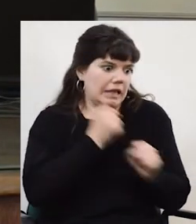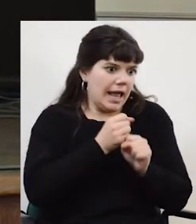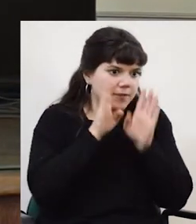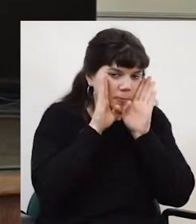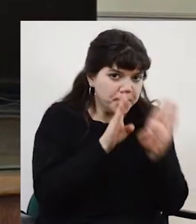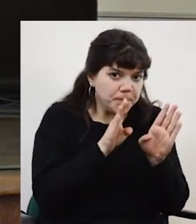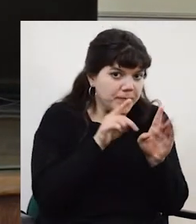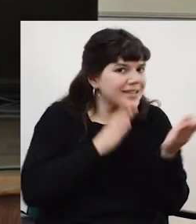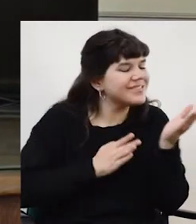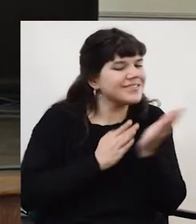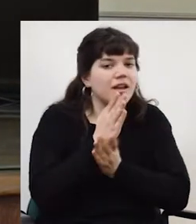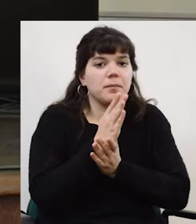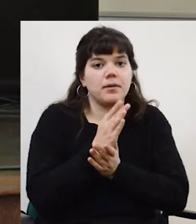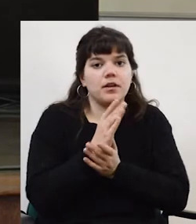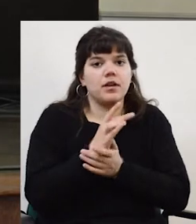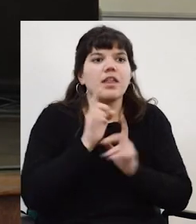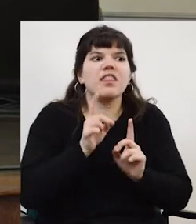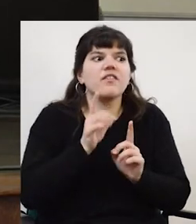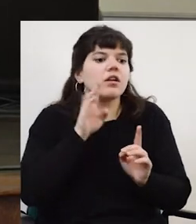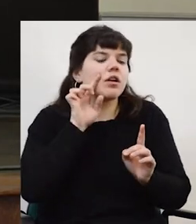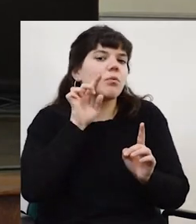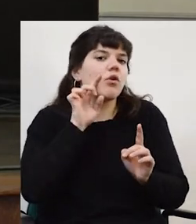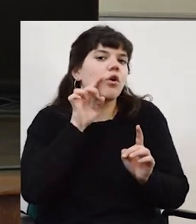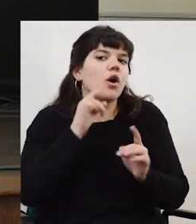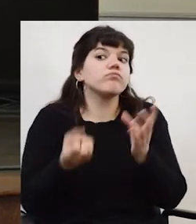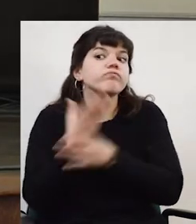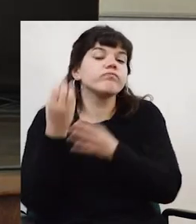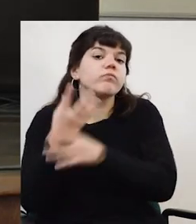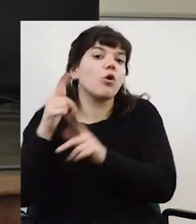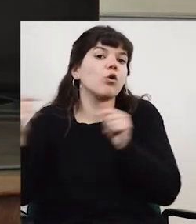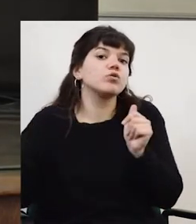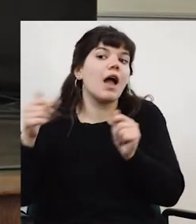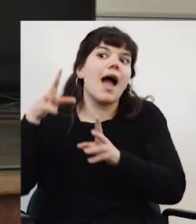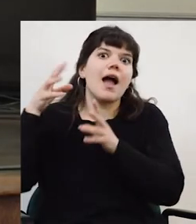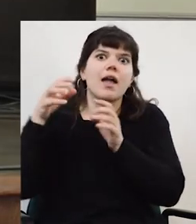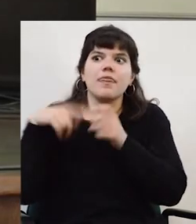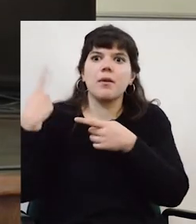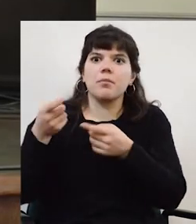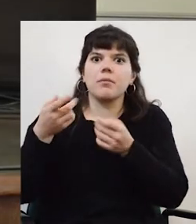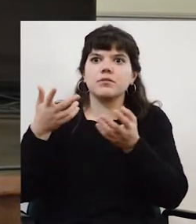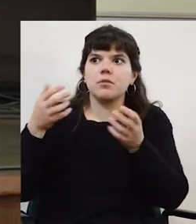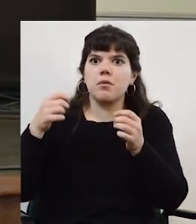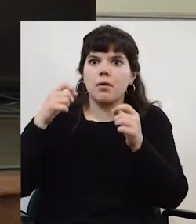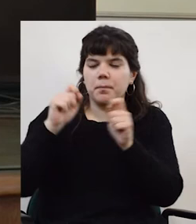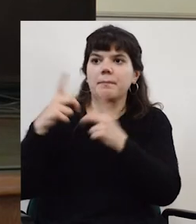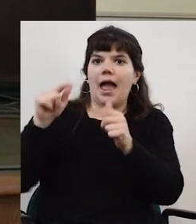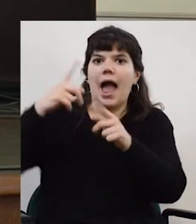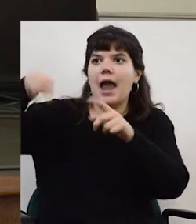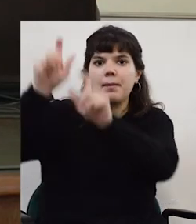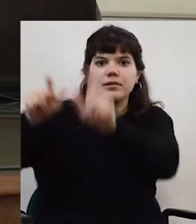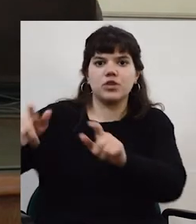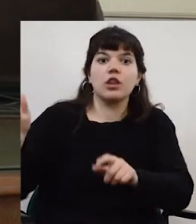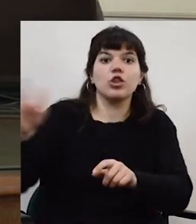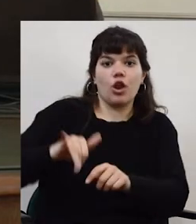pone siempre tiene que ver con generar algo que impacte en el cotidiano, no es